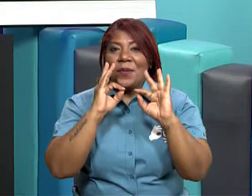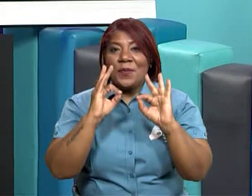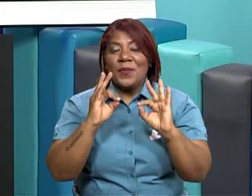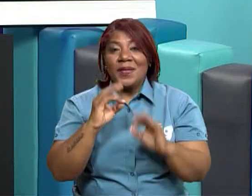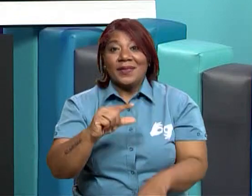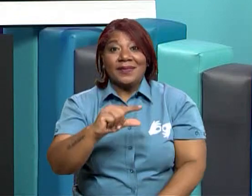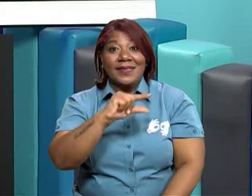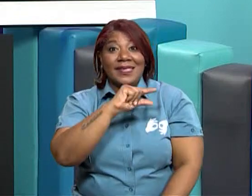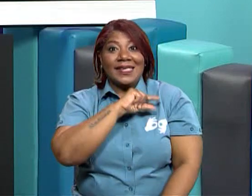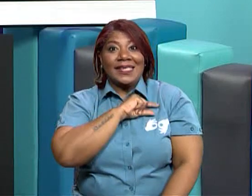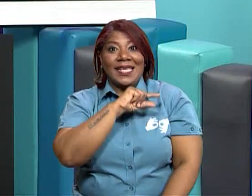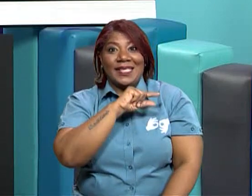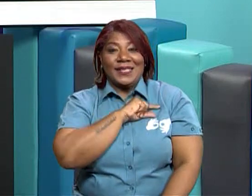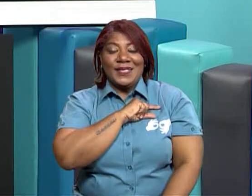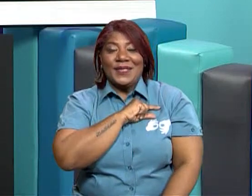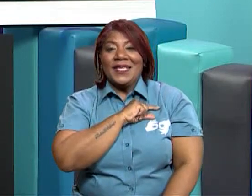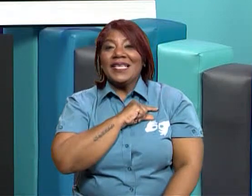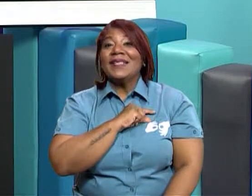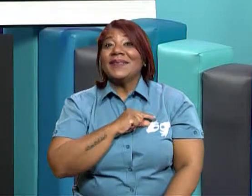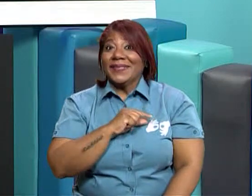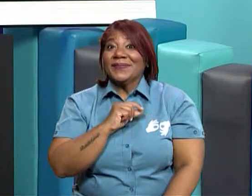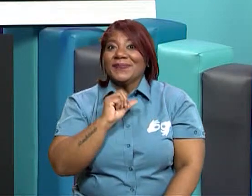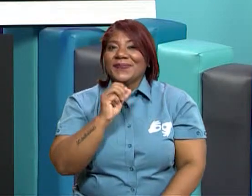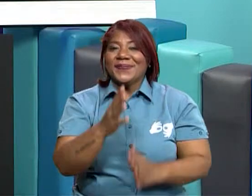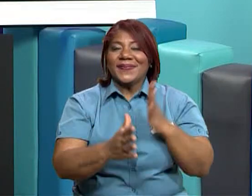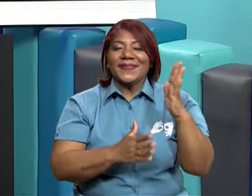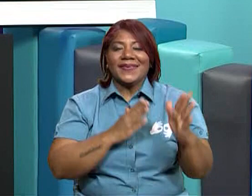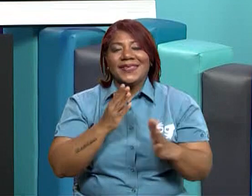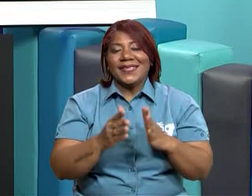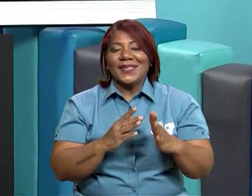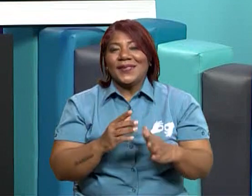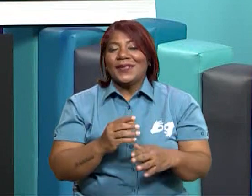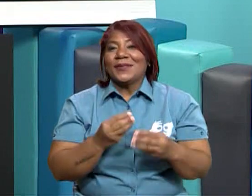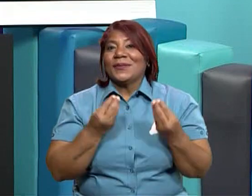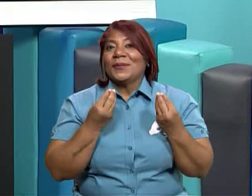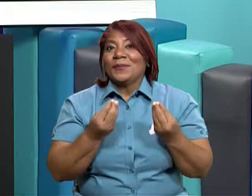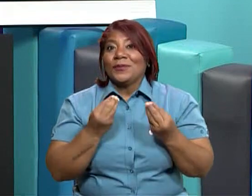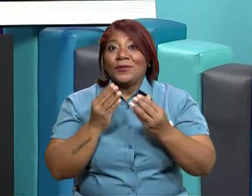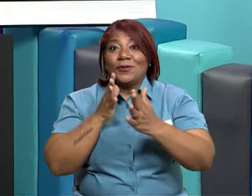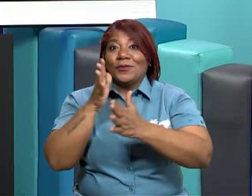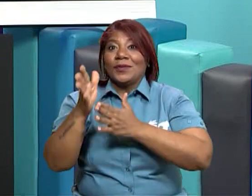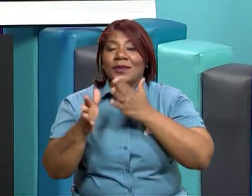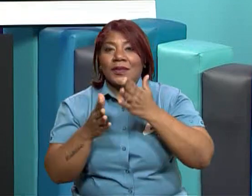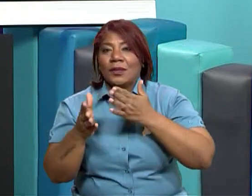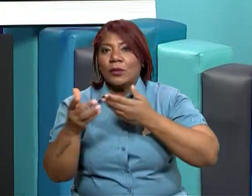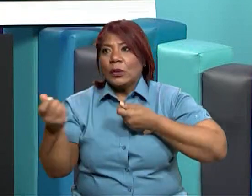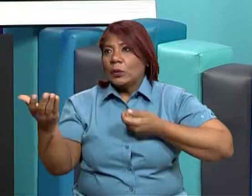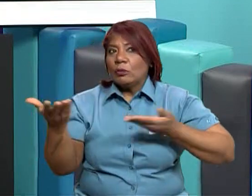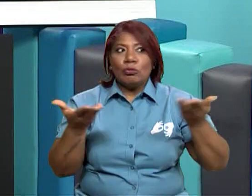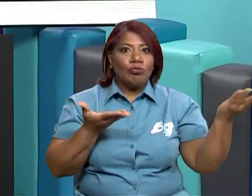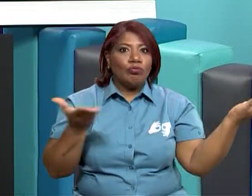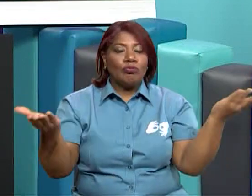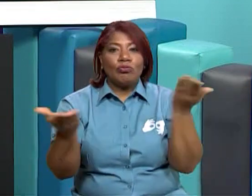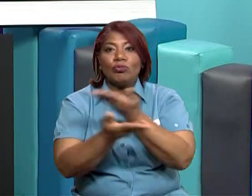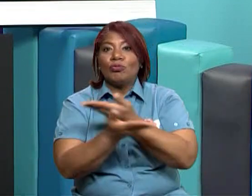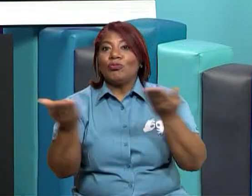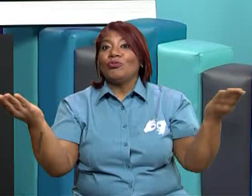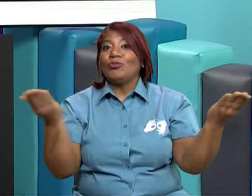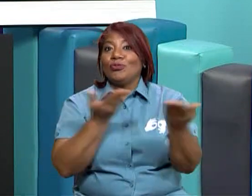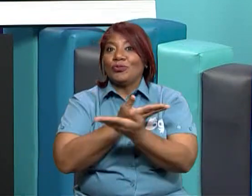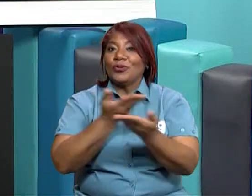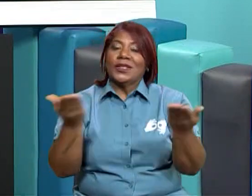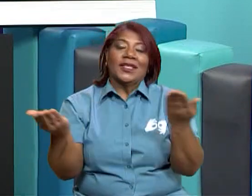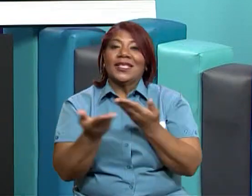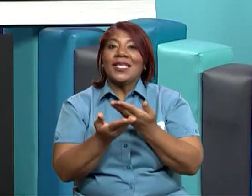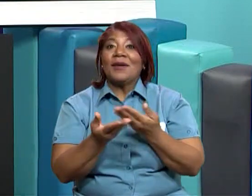libre de Colón, que como ustedes bien conocen, es un centro de comercio internacional. Vamos entonces.